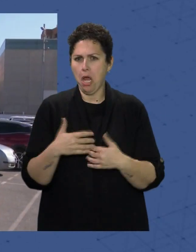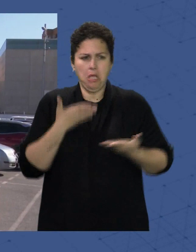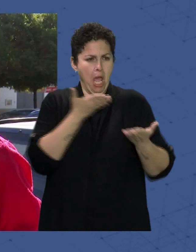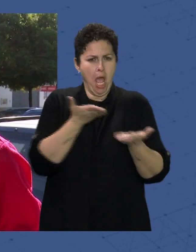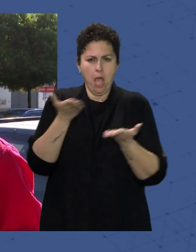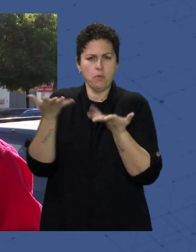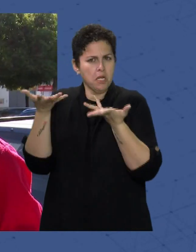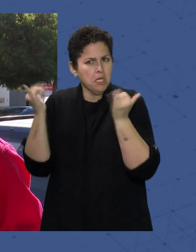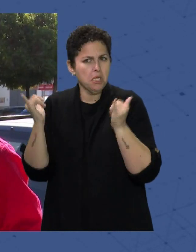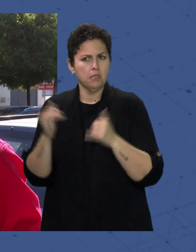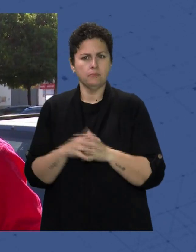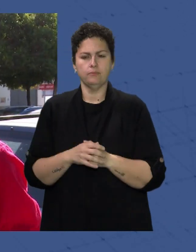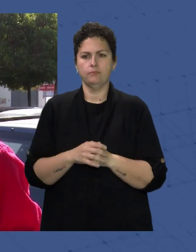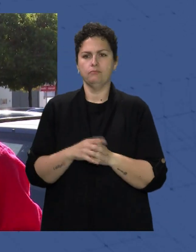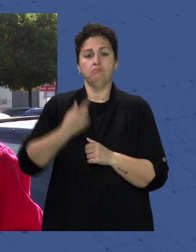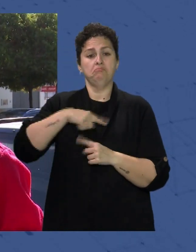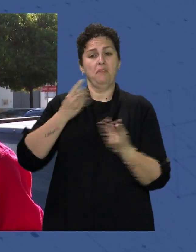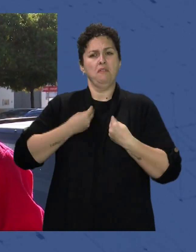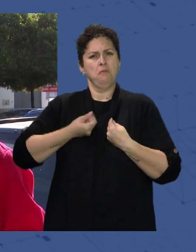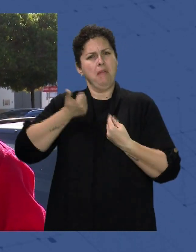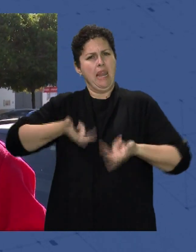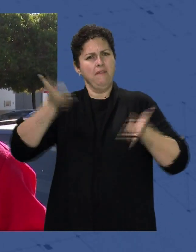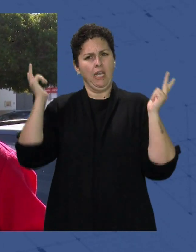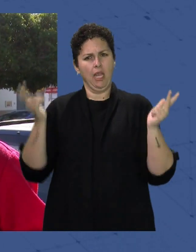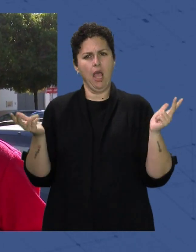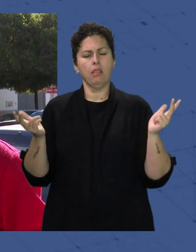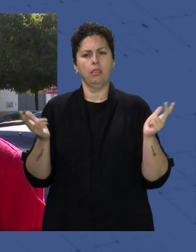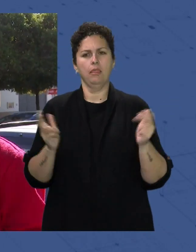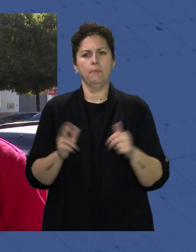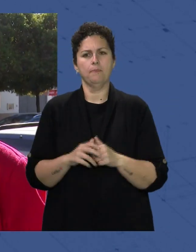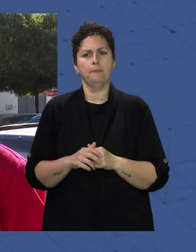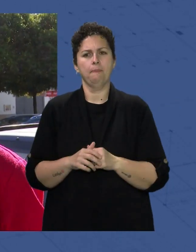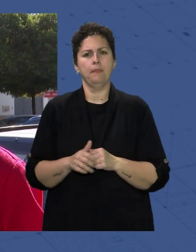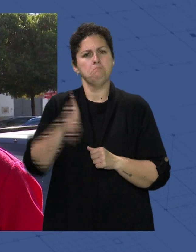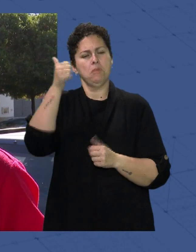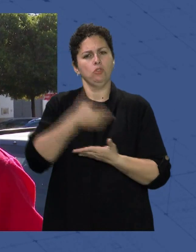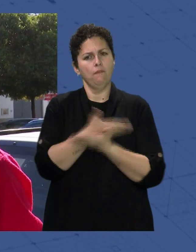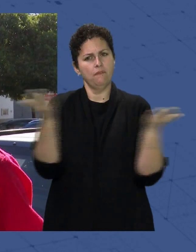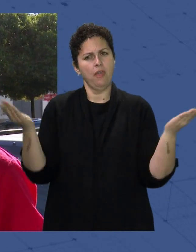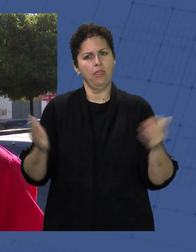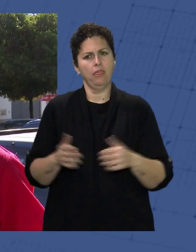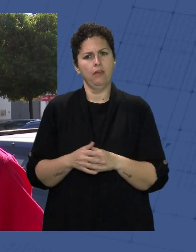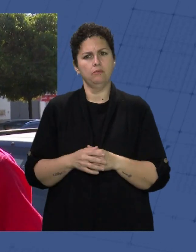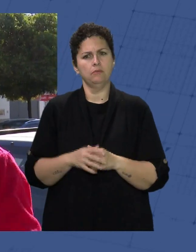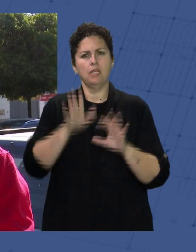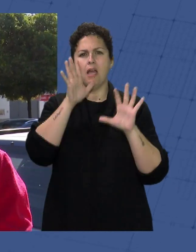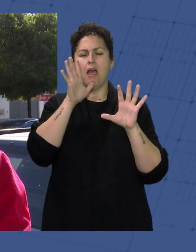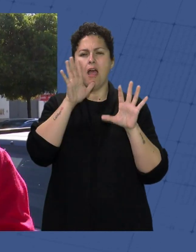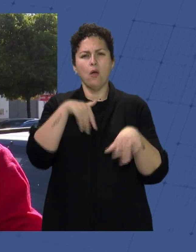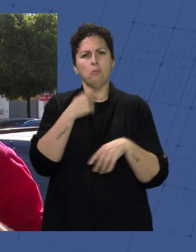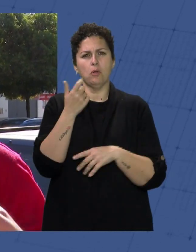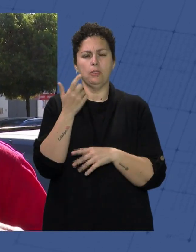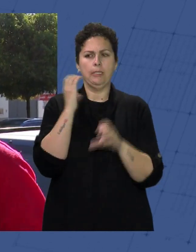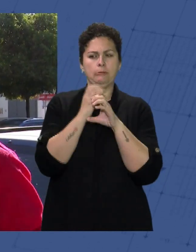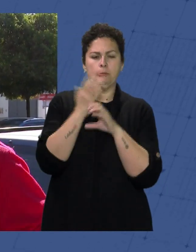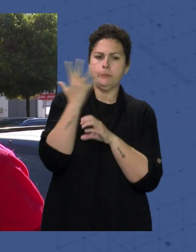nadie Vivimos con mucha Más libertad Más confianza Ahora nos Desconfía Del autobús